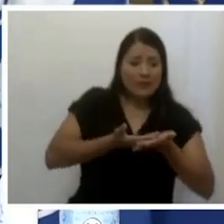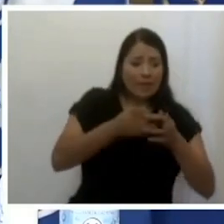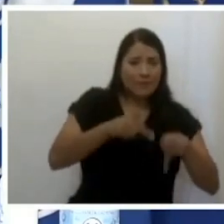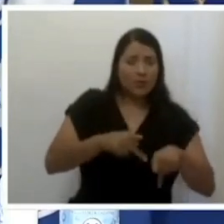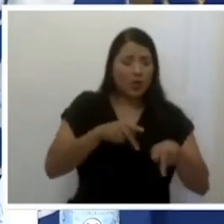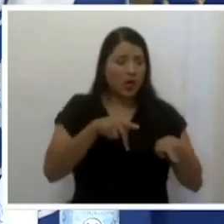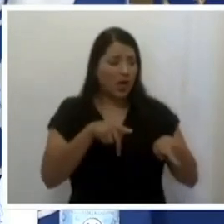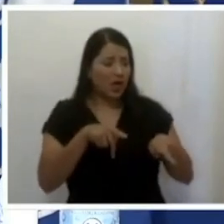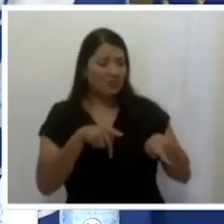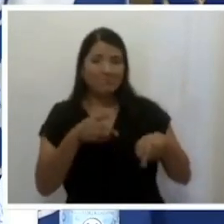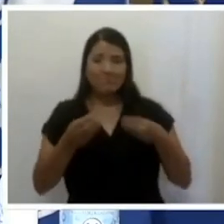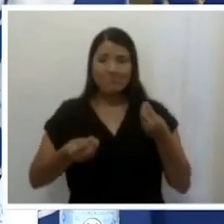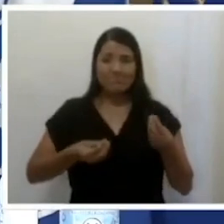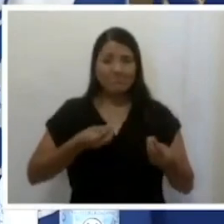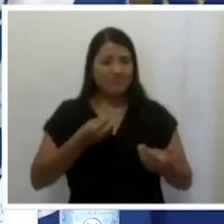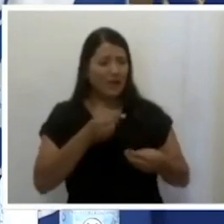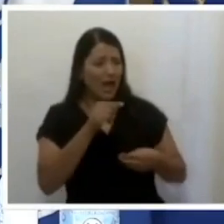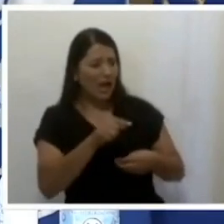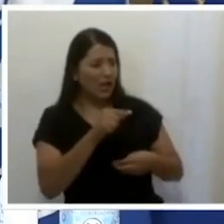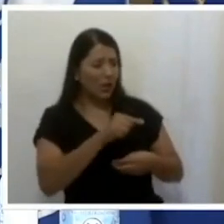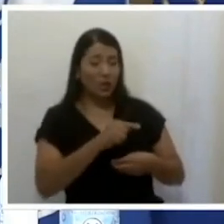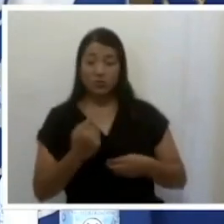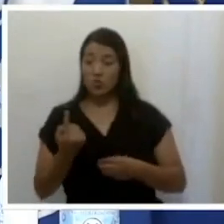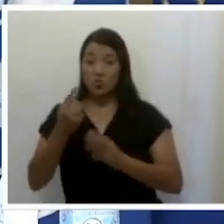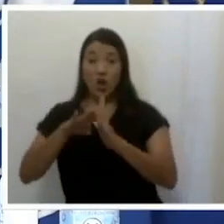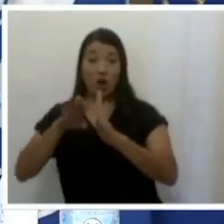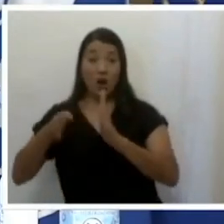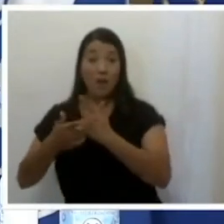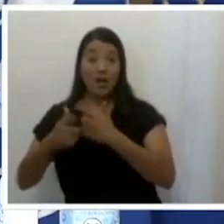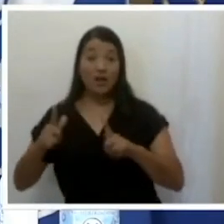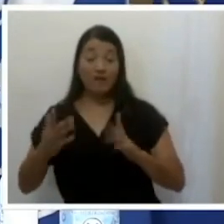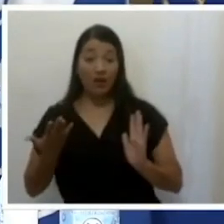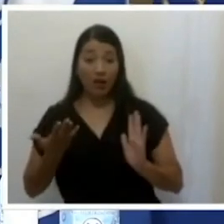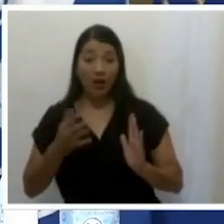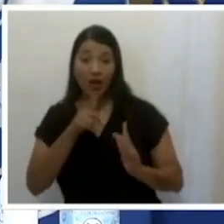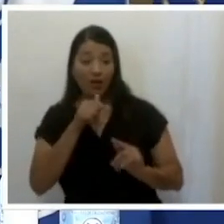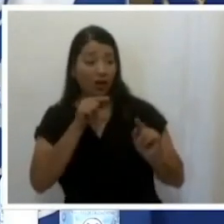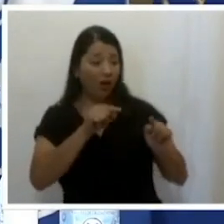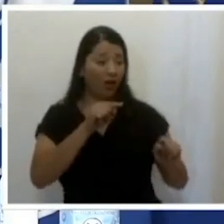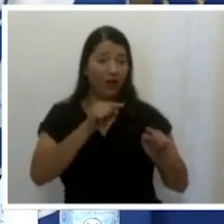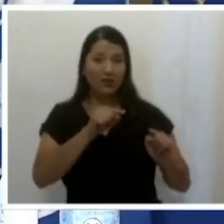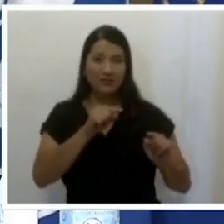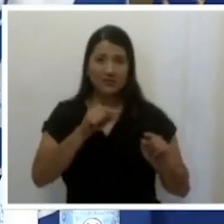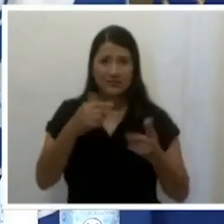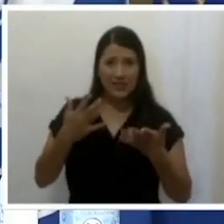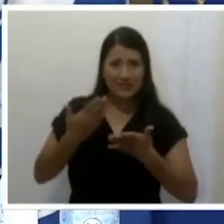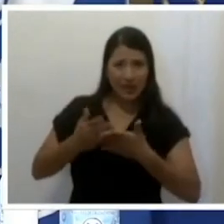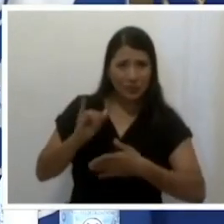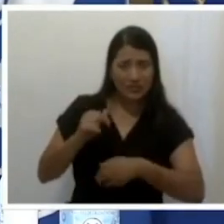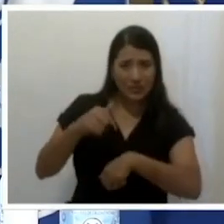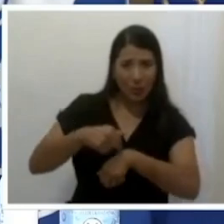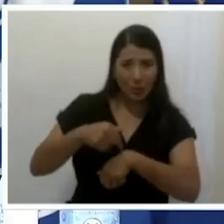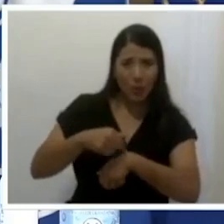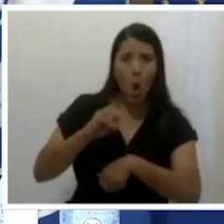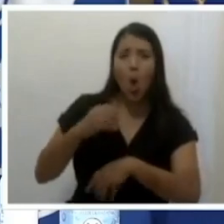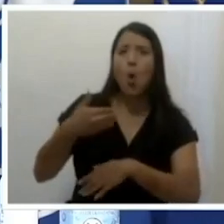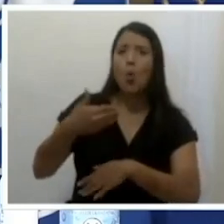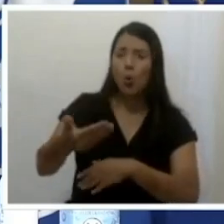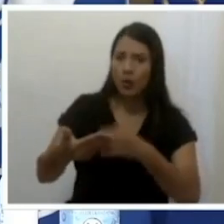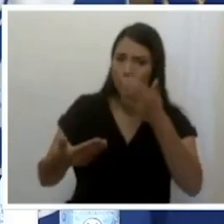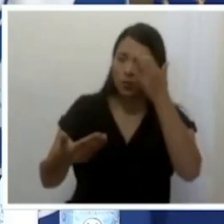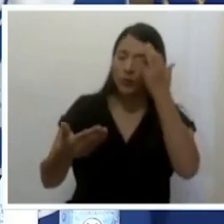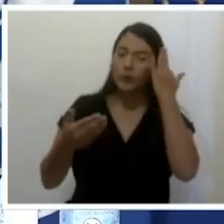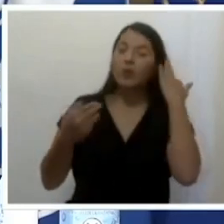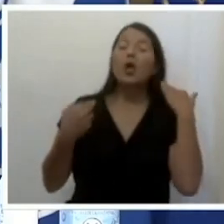Bueno, como mencioné en el informe, el aumento ha venido fuerte.